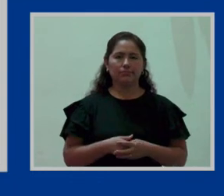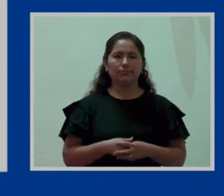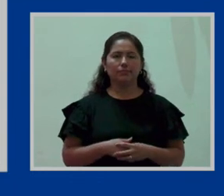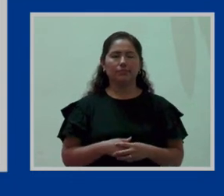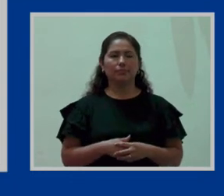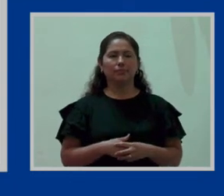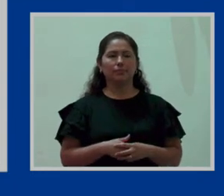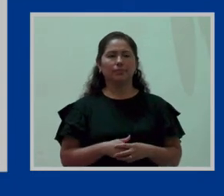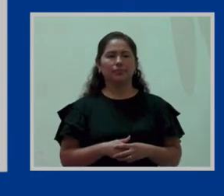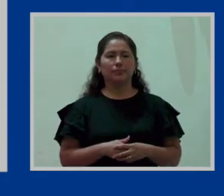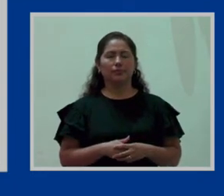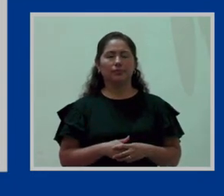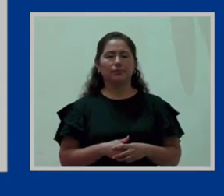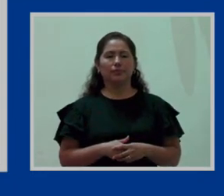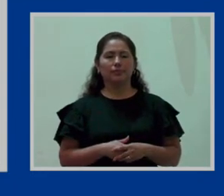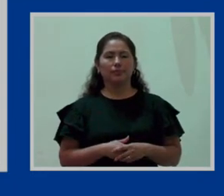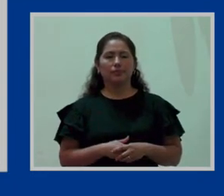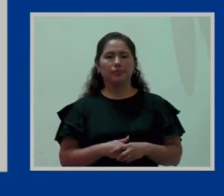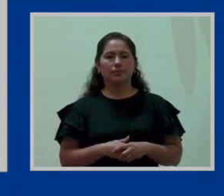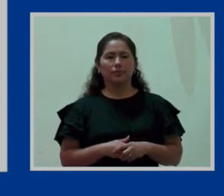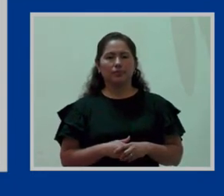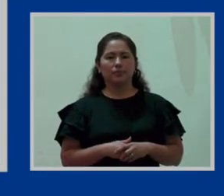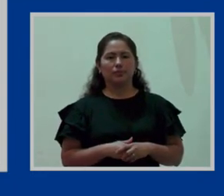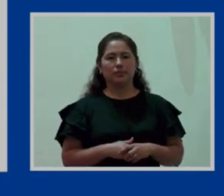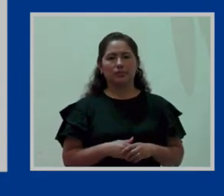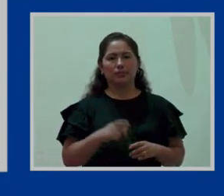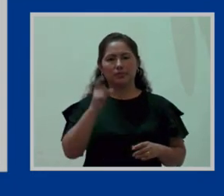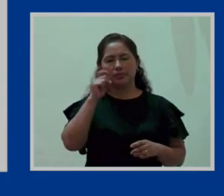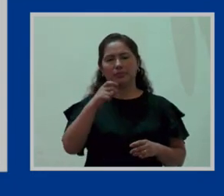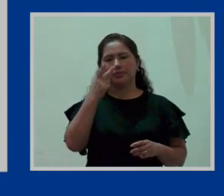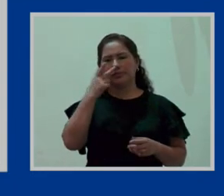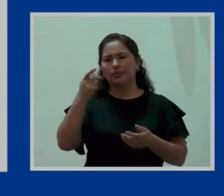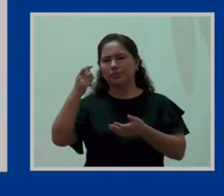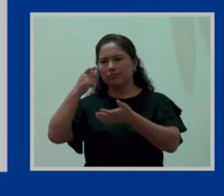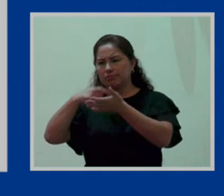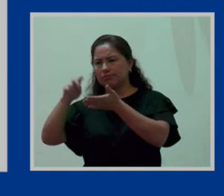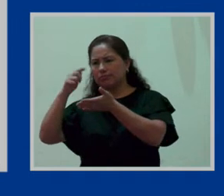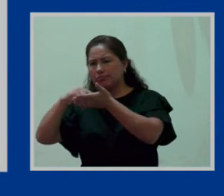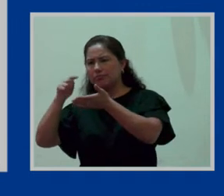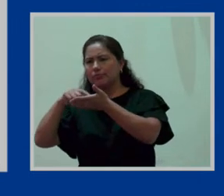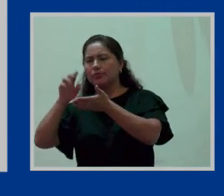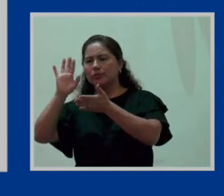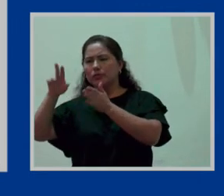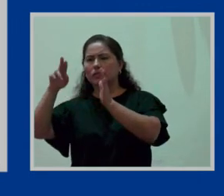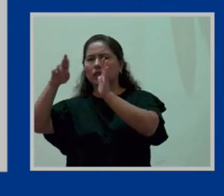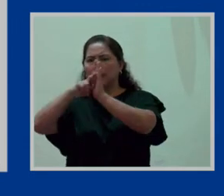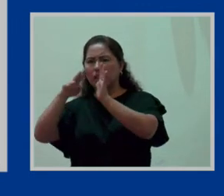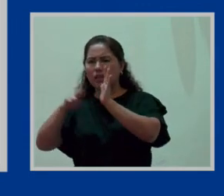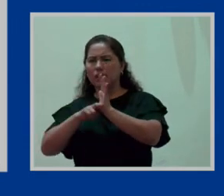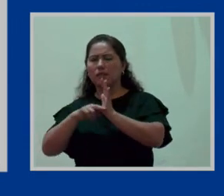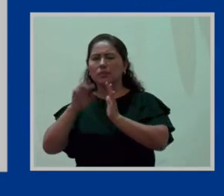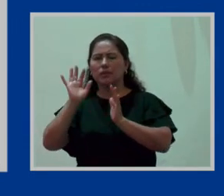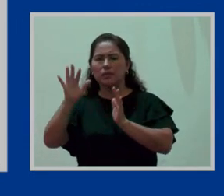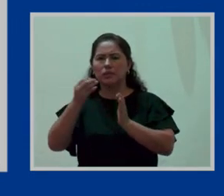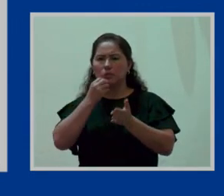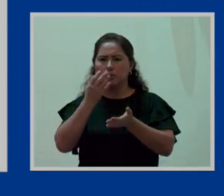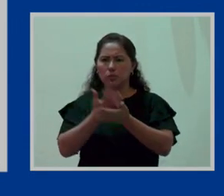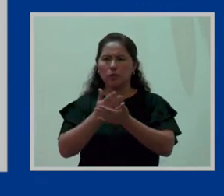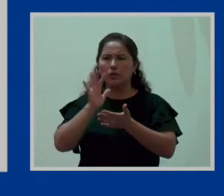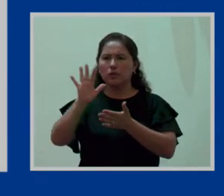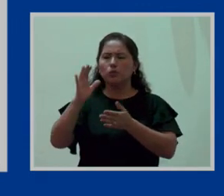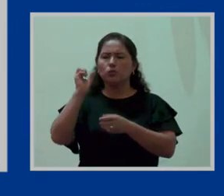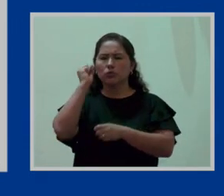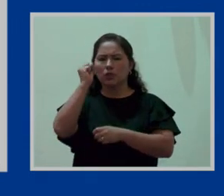operativamente cumplir con esta obligación, si bien la norma dice es la Oficina de